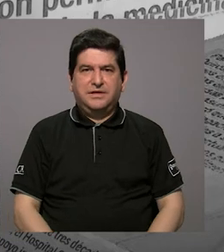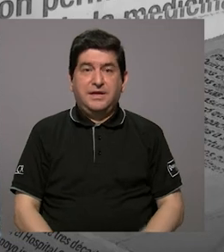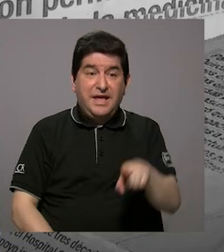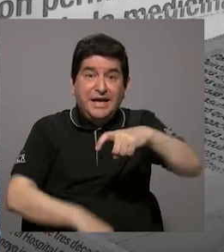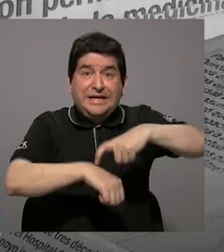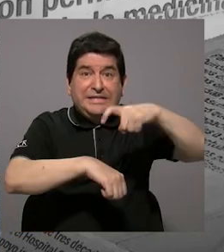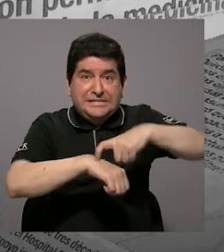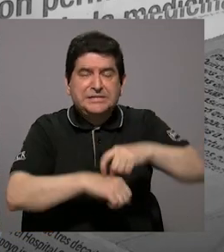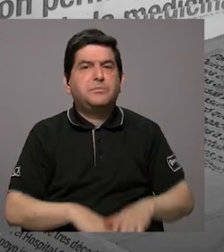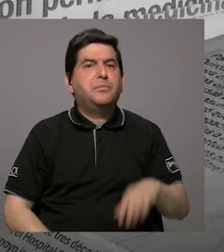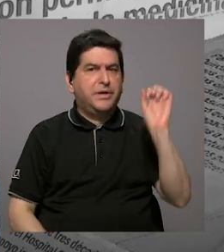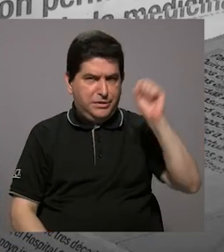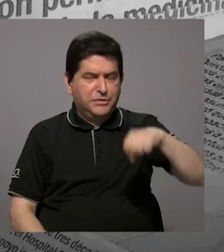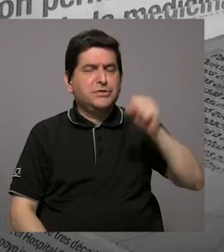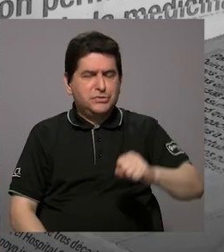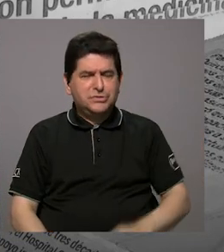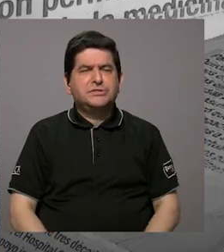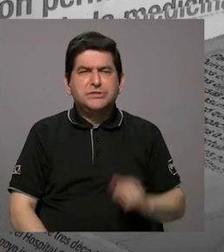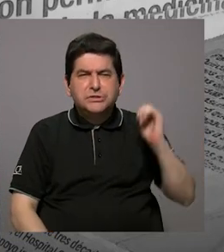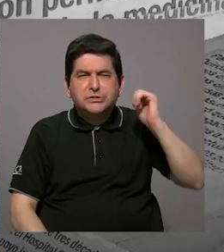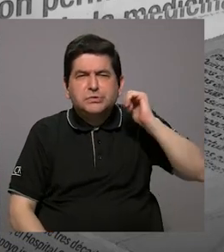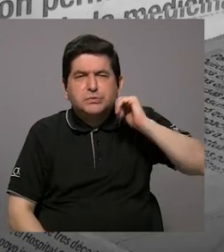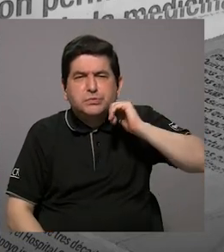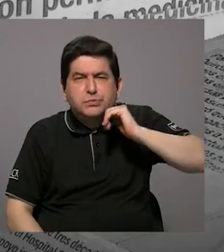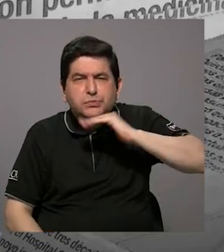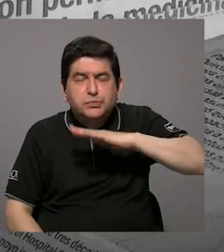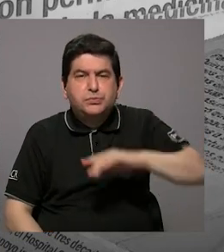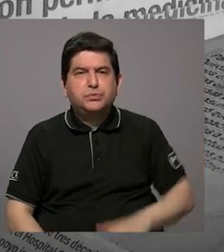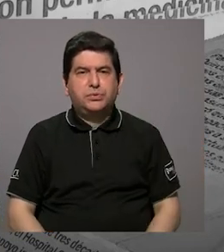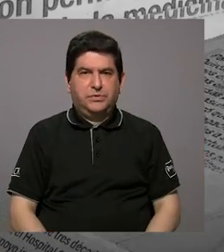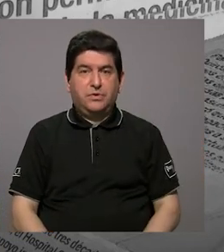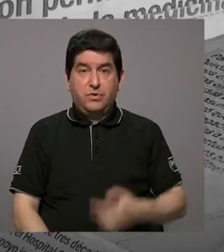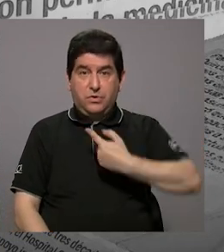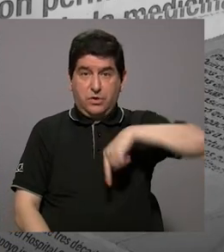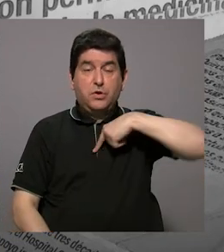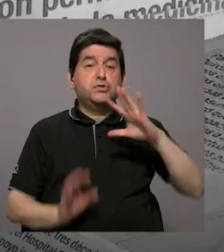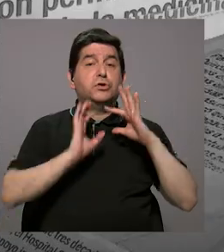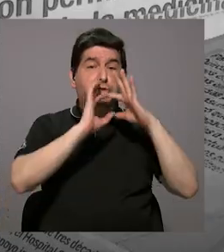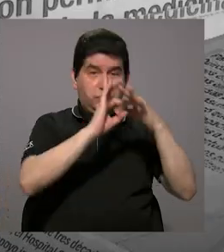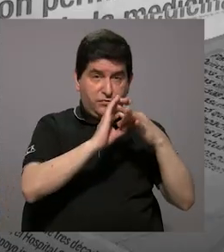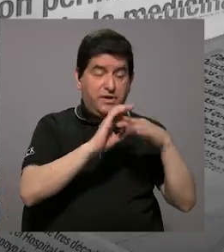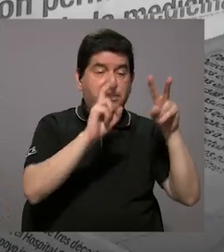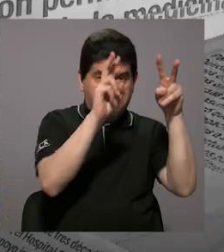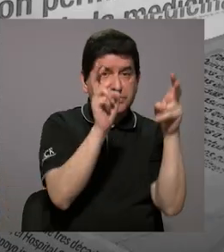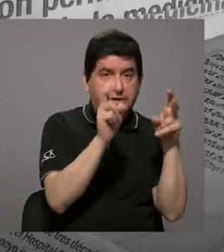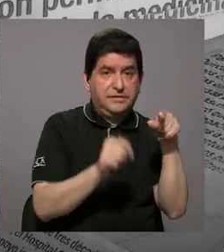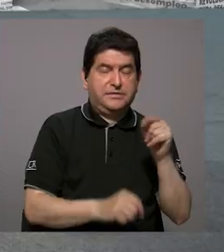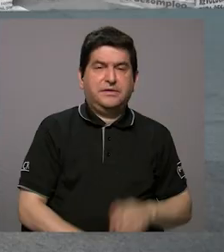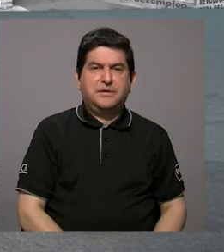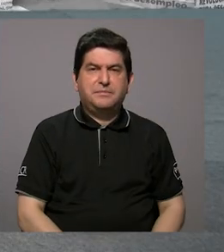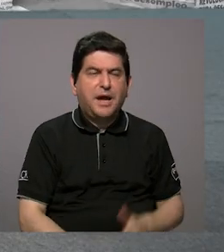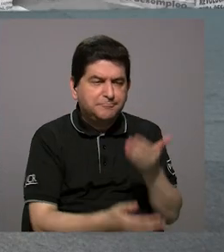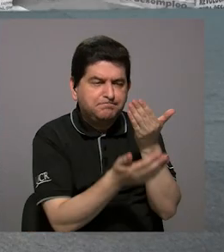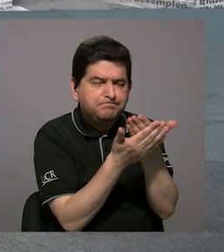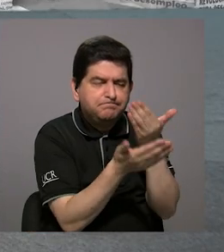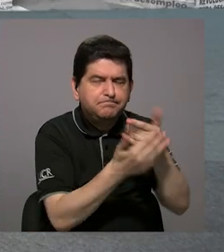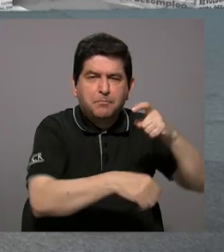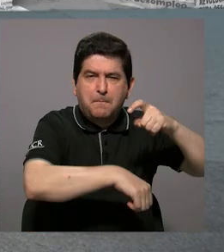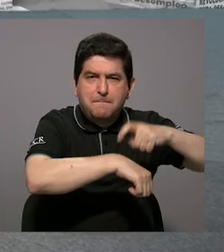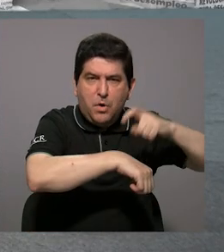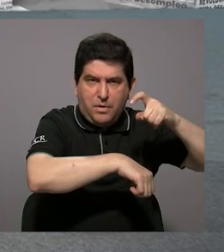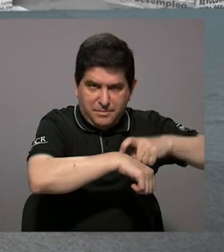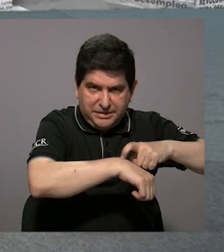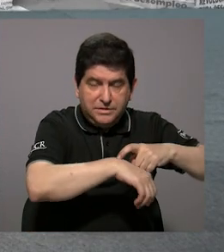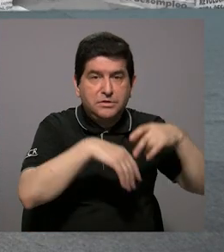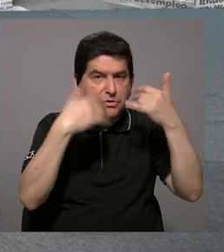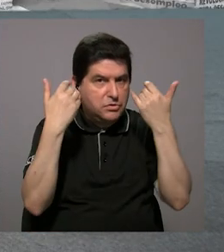hubo cierto grado de contaminación, entonces estuvimos un poco relacionados con ese tema para verificar el momento